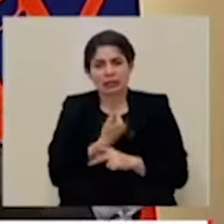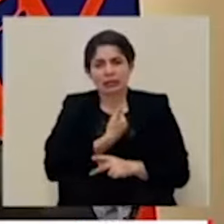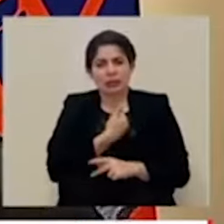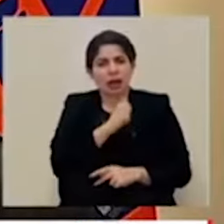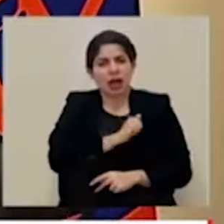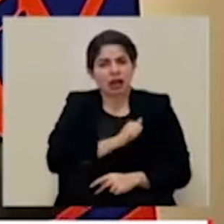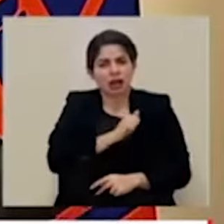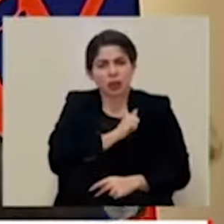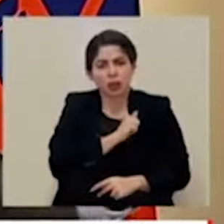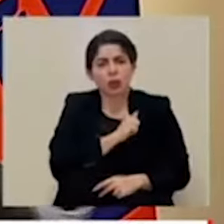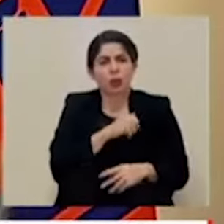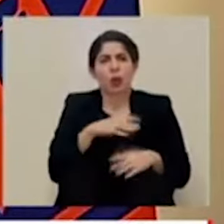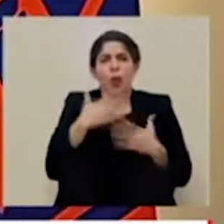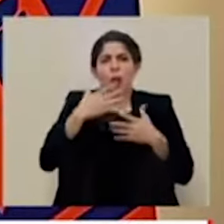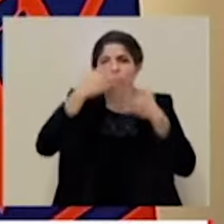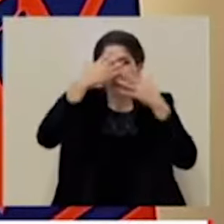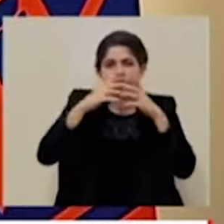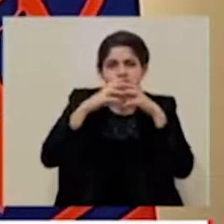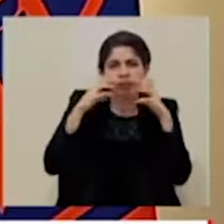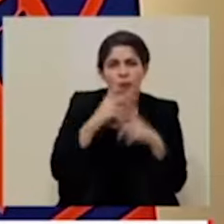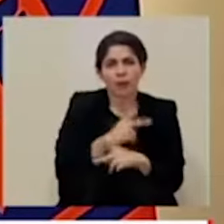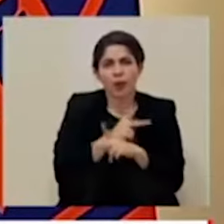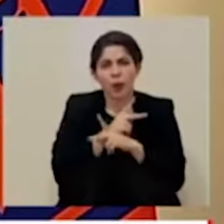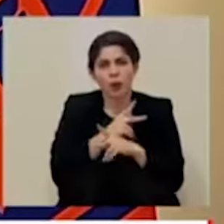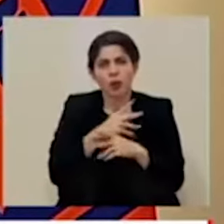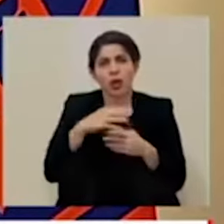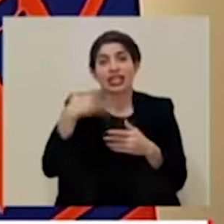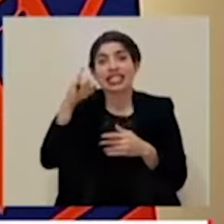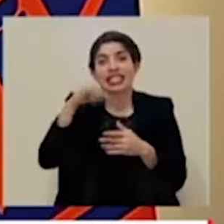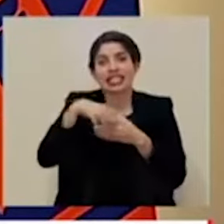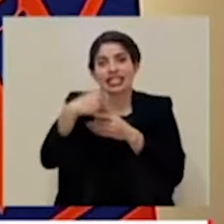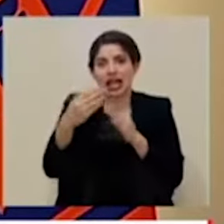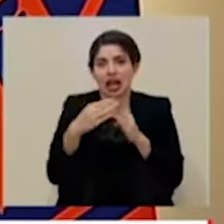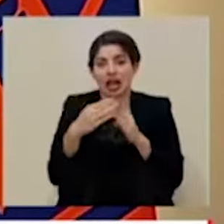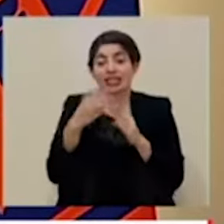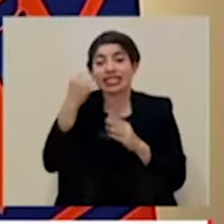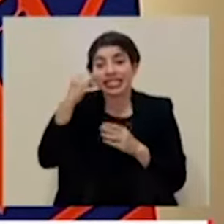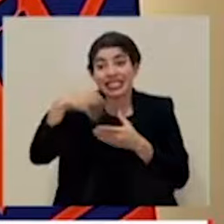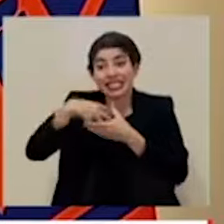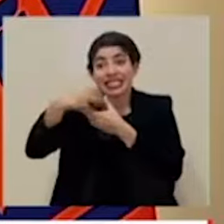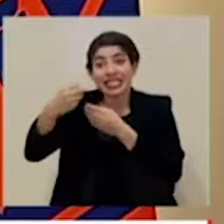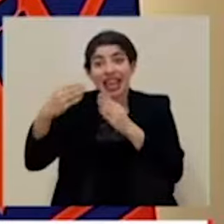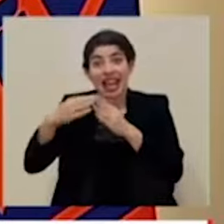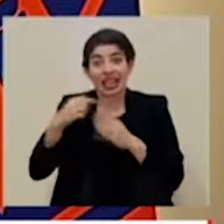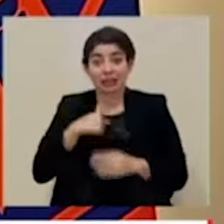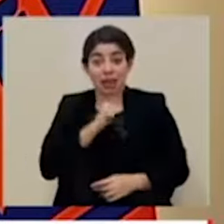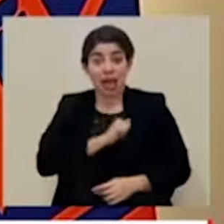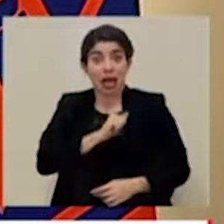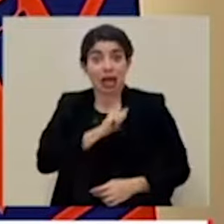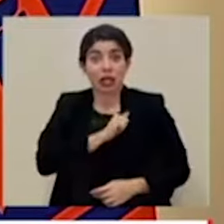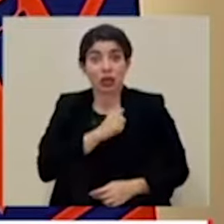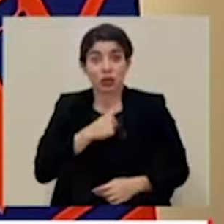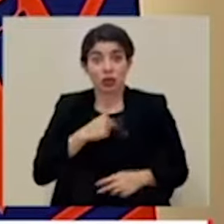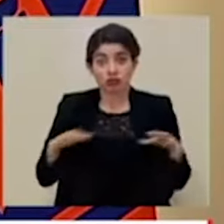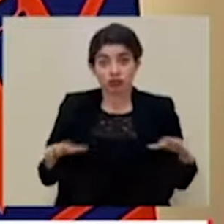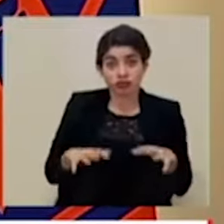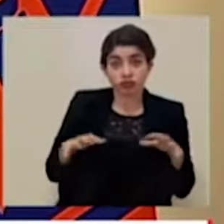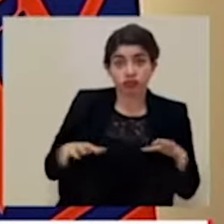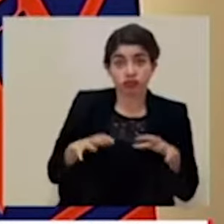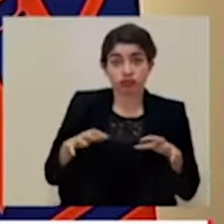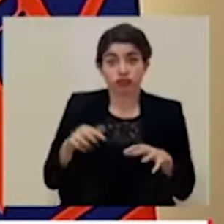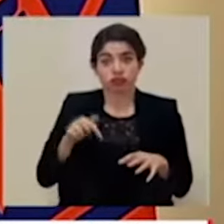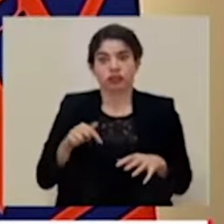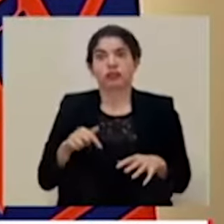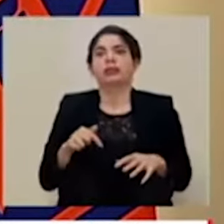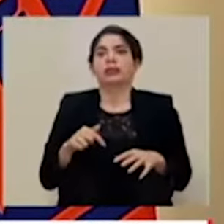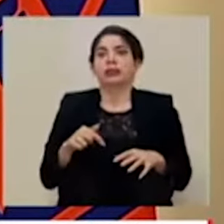y cómo nos protejamos fuera de nuestra casa. Todo lo que hagamos afuera, todo el comportamiento que nosotros tengamos, vamos